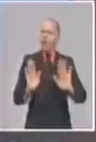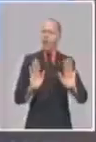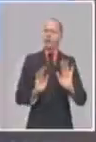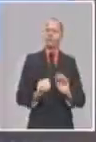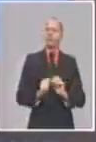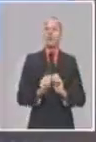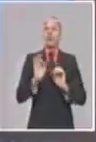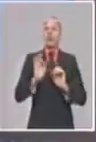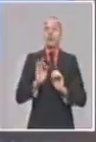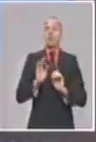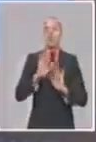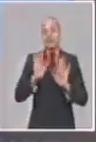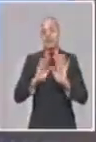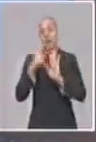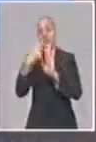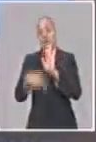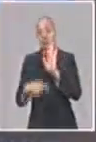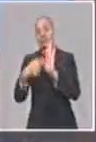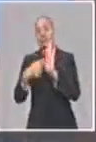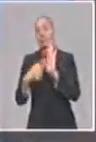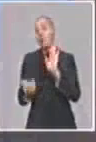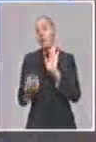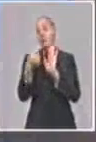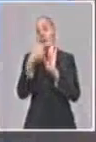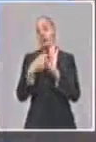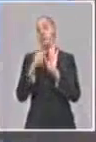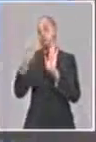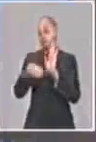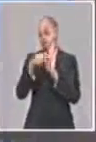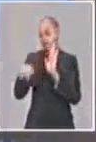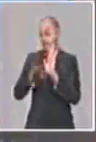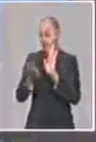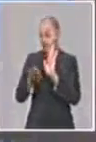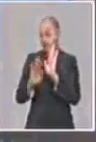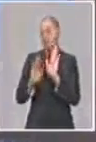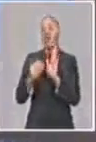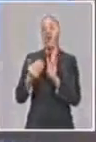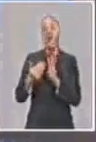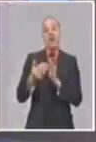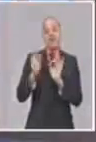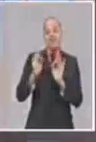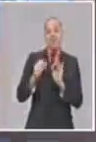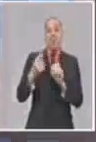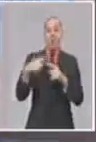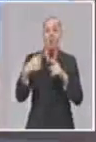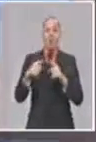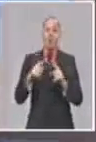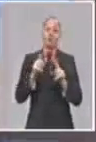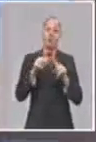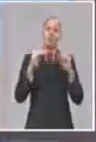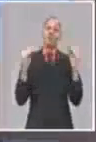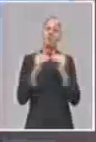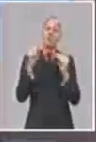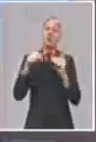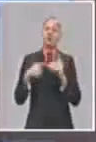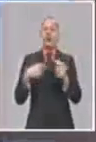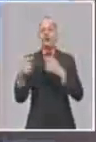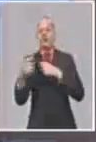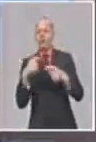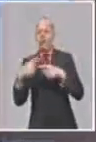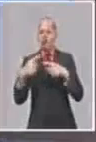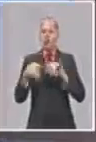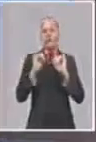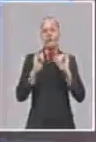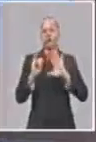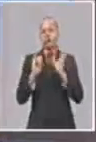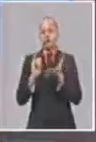no permitidas. trabajado con el clasificador de actividad económica de la Oficina Nacional de Estadística de Información. Hemos tenido intercambio